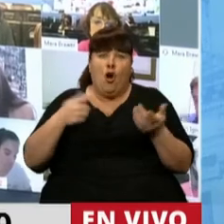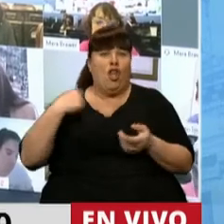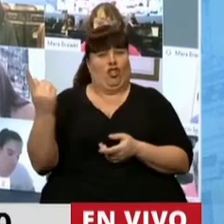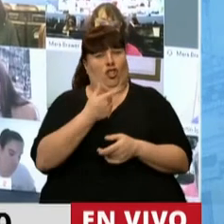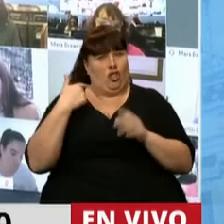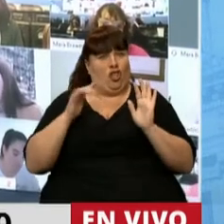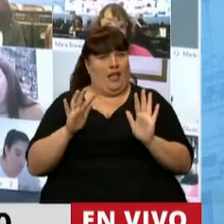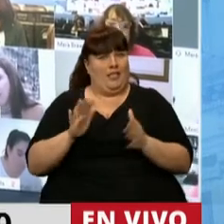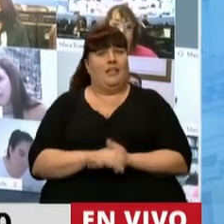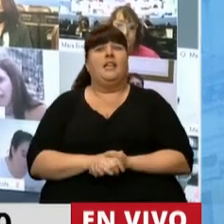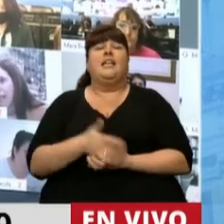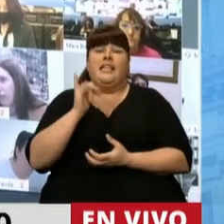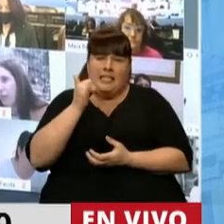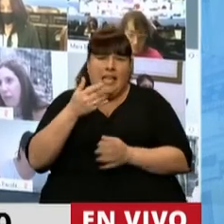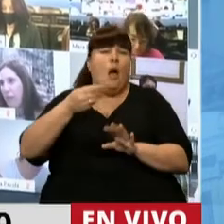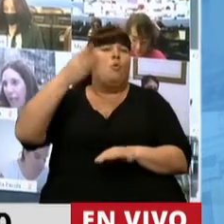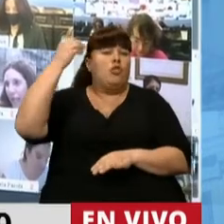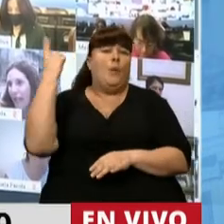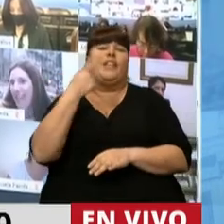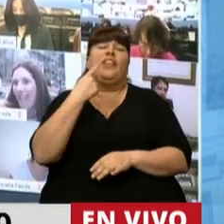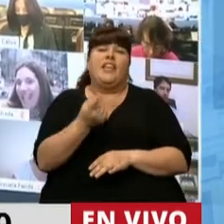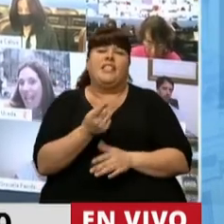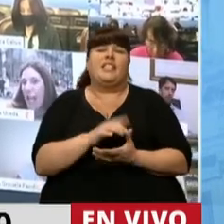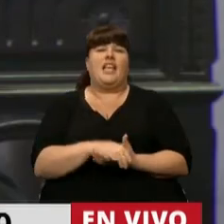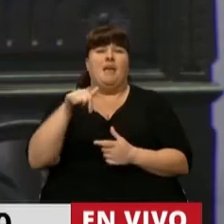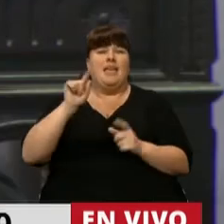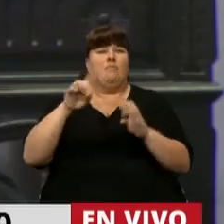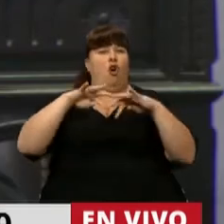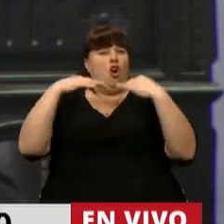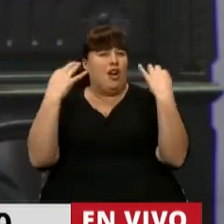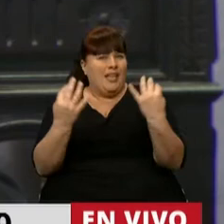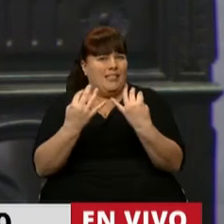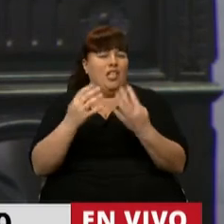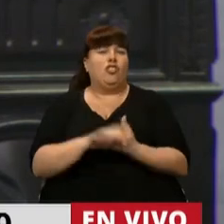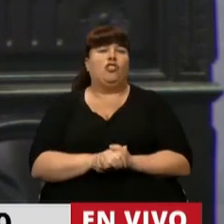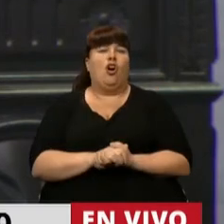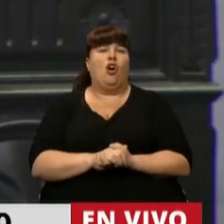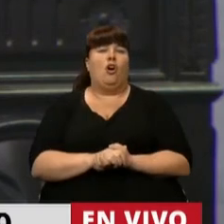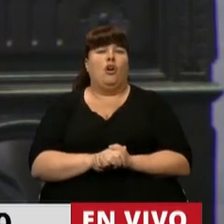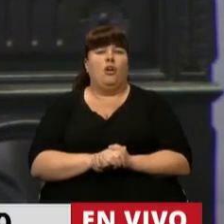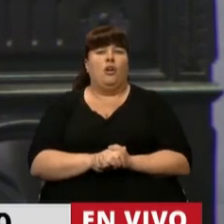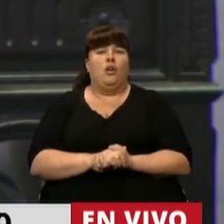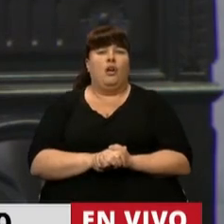estamos, sí, como muchas veces se ha dicho en este recinto, cuando estamos